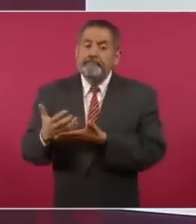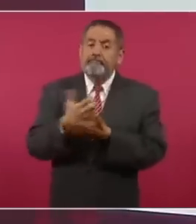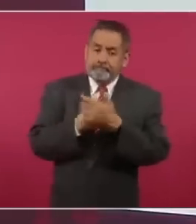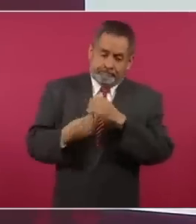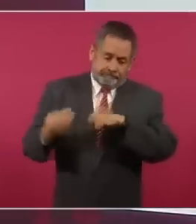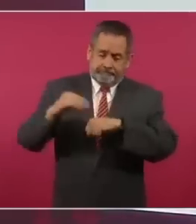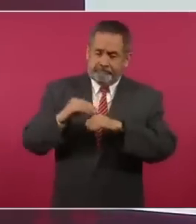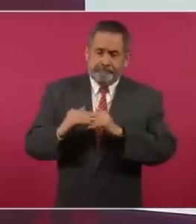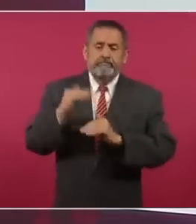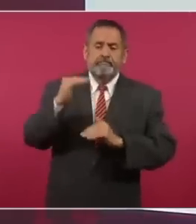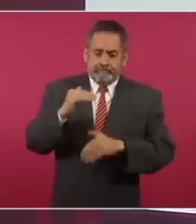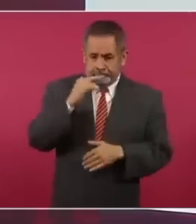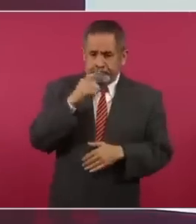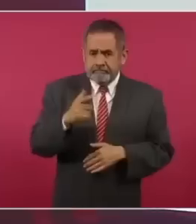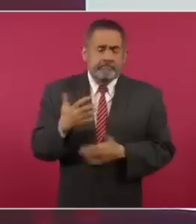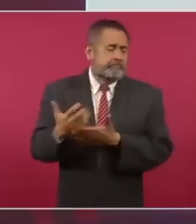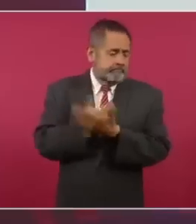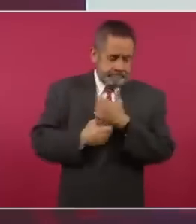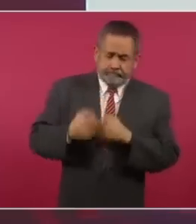mejor.